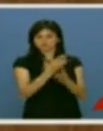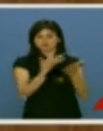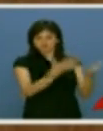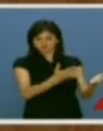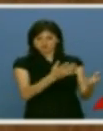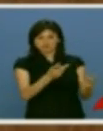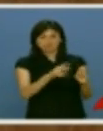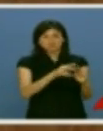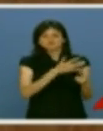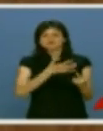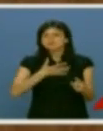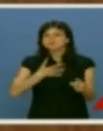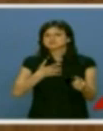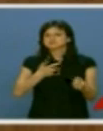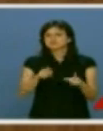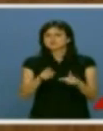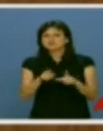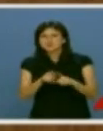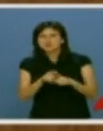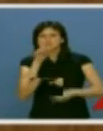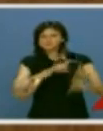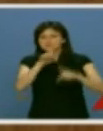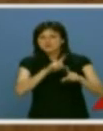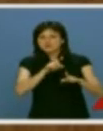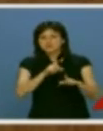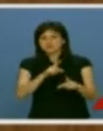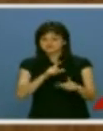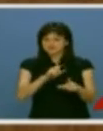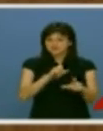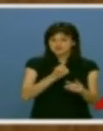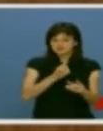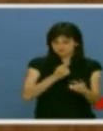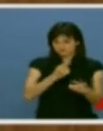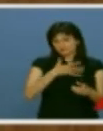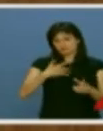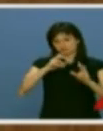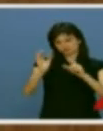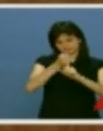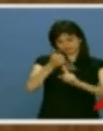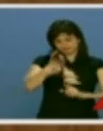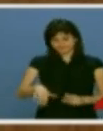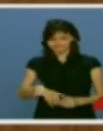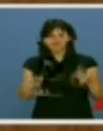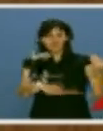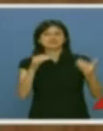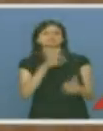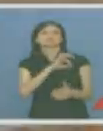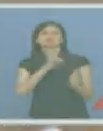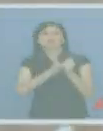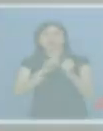del bando de las soluciones y nunca del bando de los problemas. Con toda humildad, señor Herrera. Muchas gracias. Gracias.